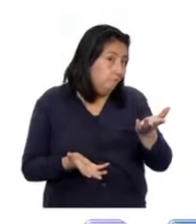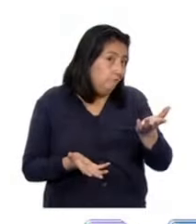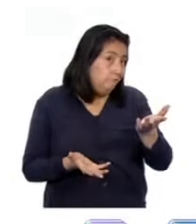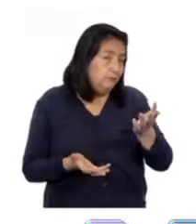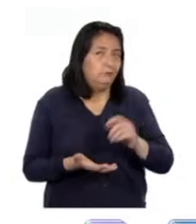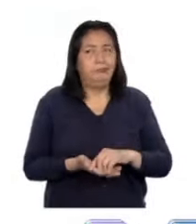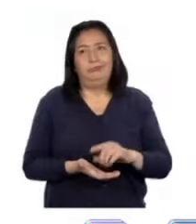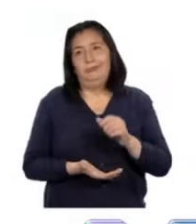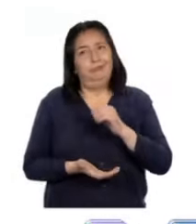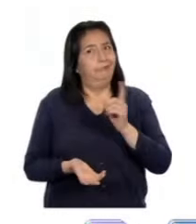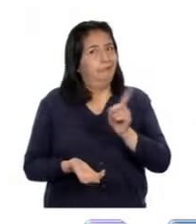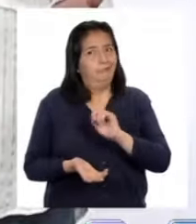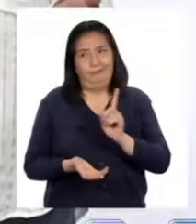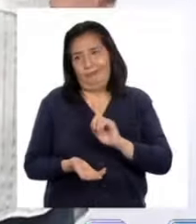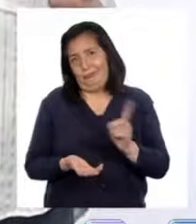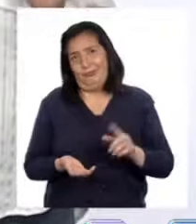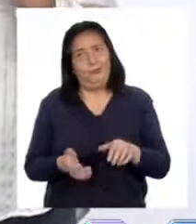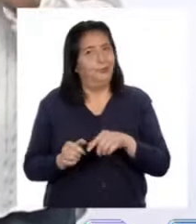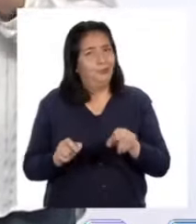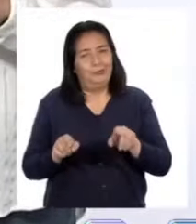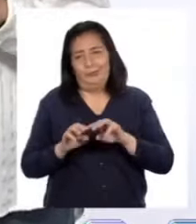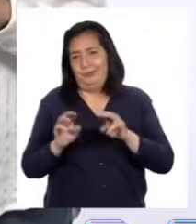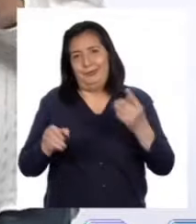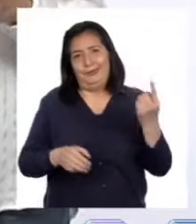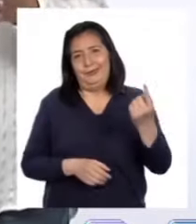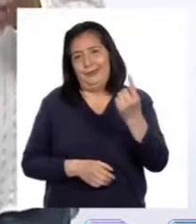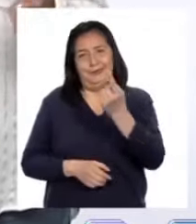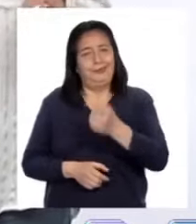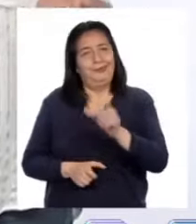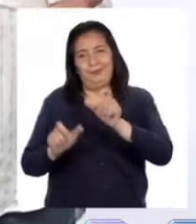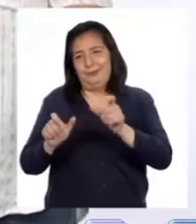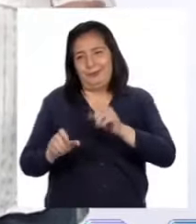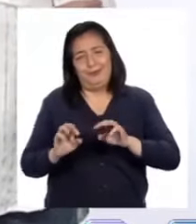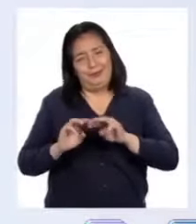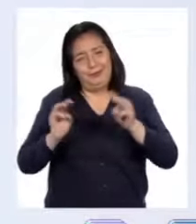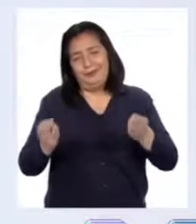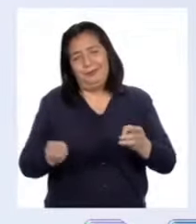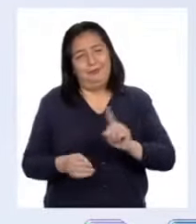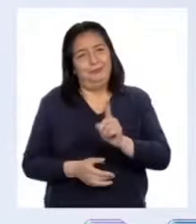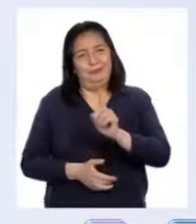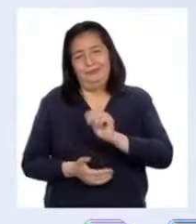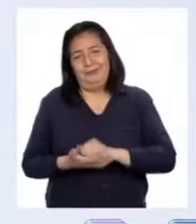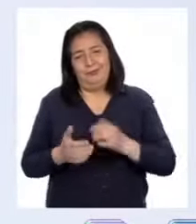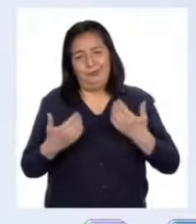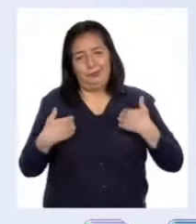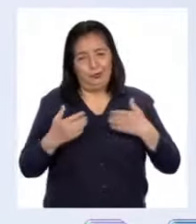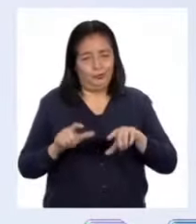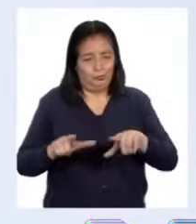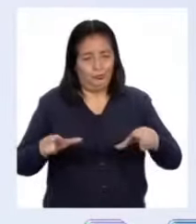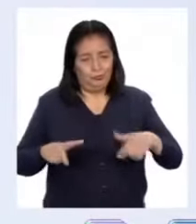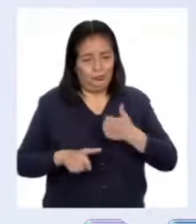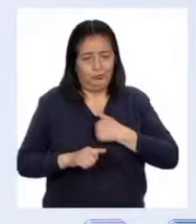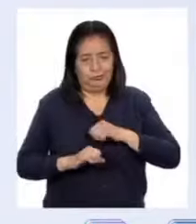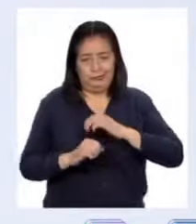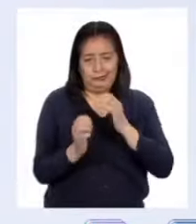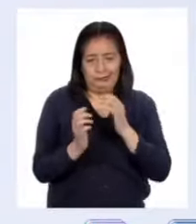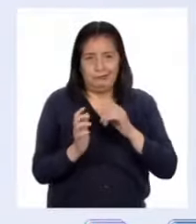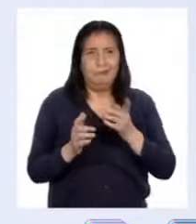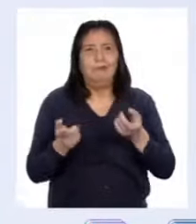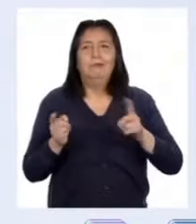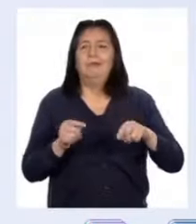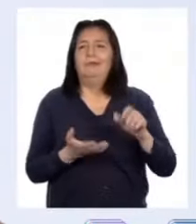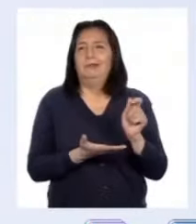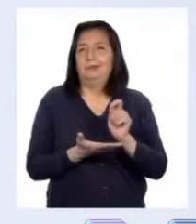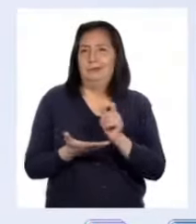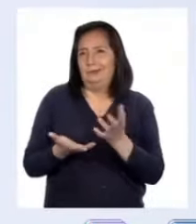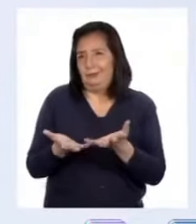sigue sin ser suficiente para que cada persona que compartan la mesa tengan un espacio personal adecuado al momento